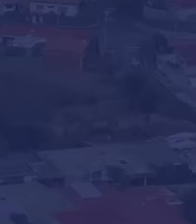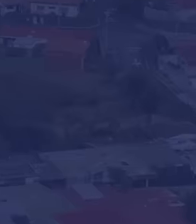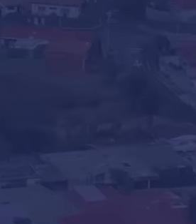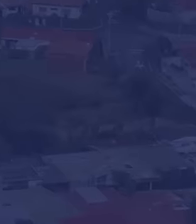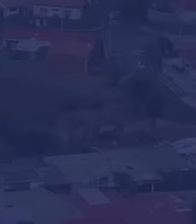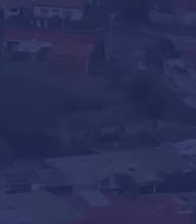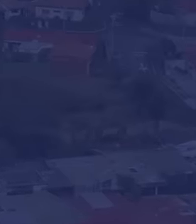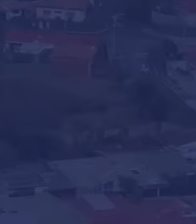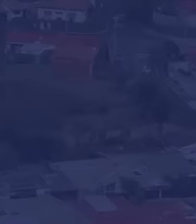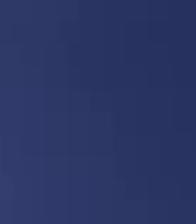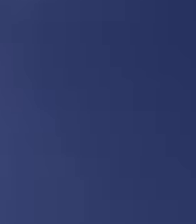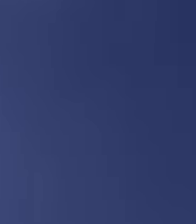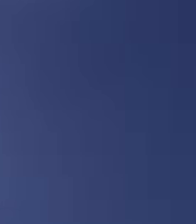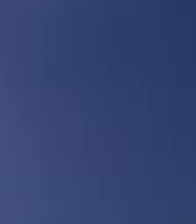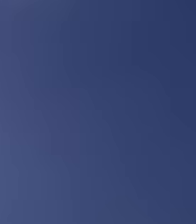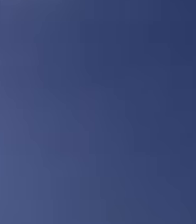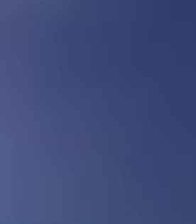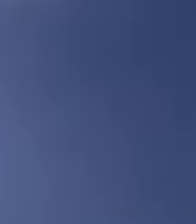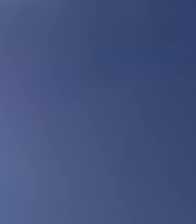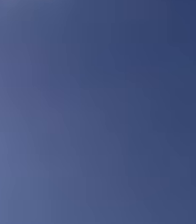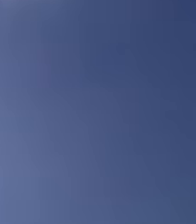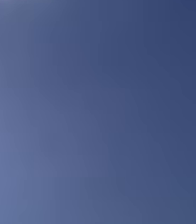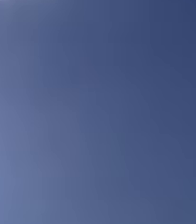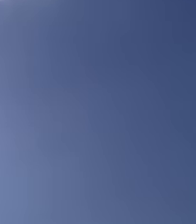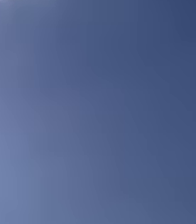crezca en un país mejor.